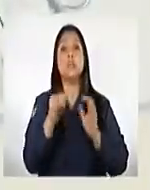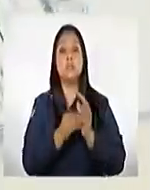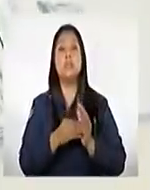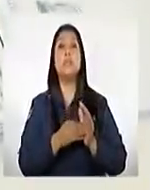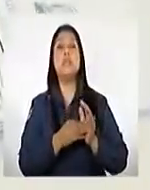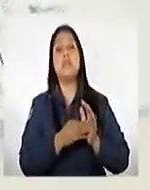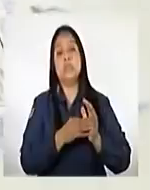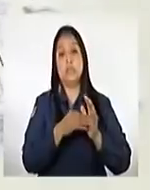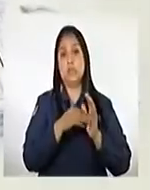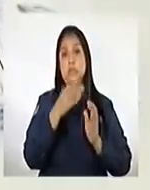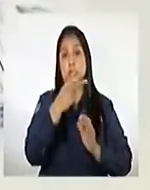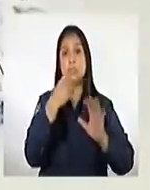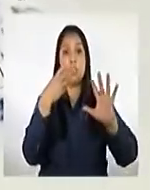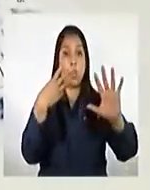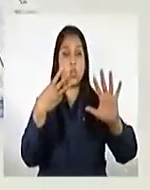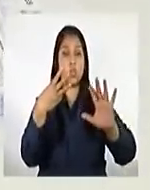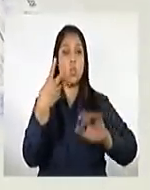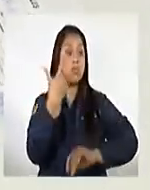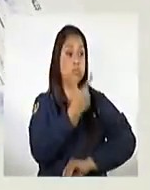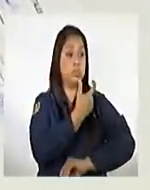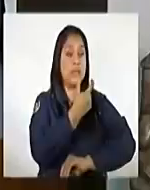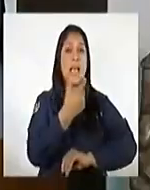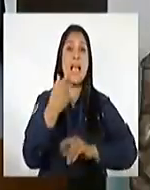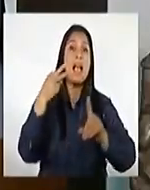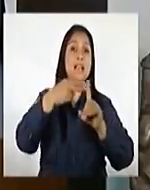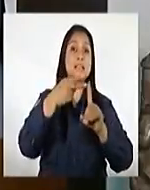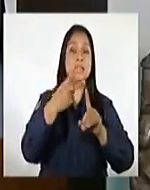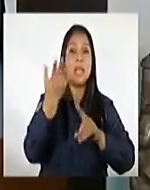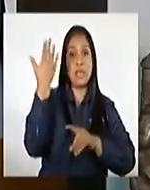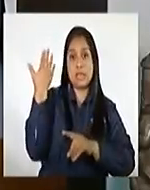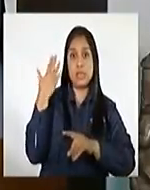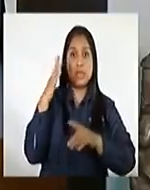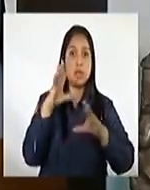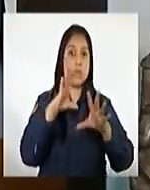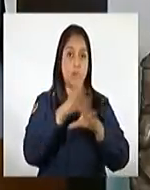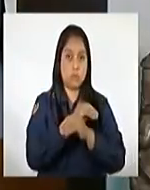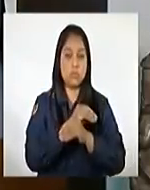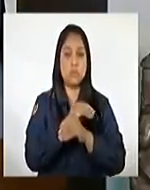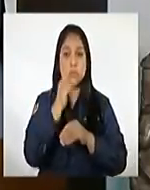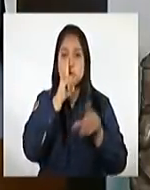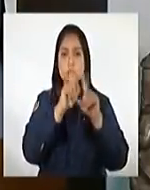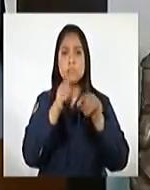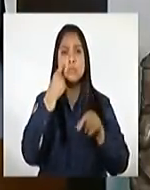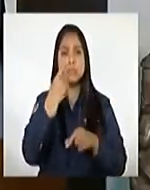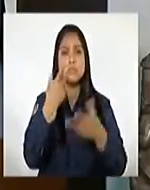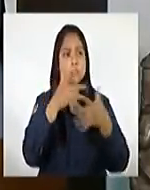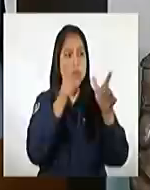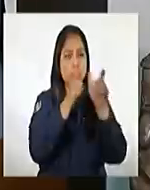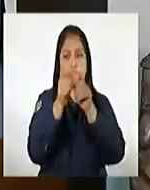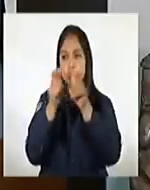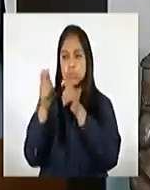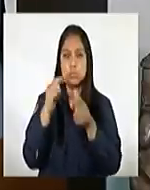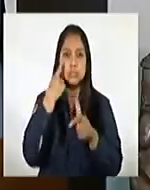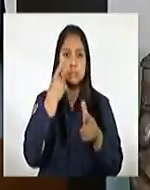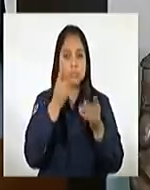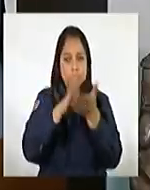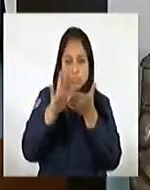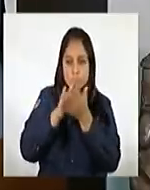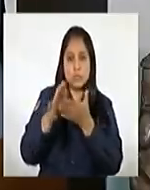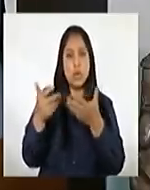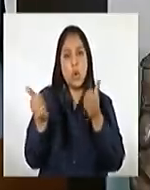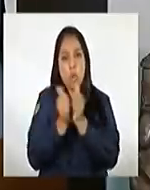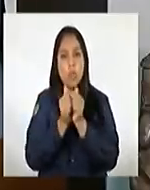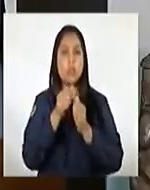dosis hasta las doce de la noche del día de ayer. Para agilizarlo, hemos fortalecido la coordinación para la ejecución